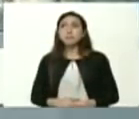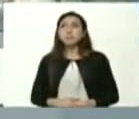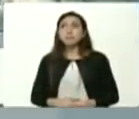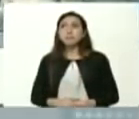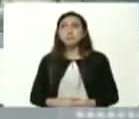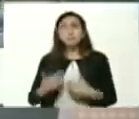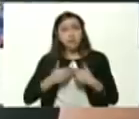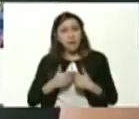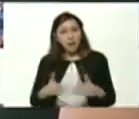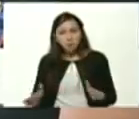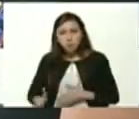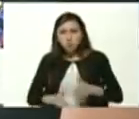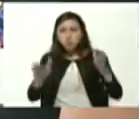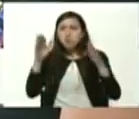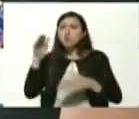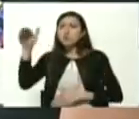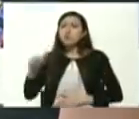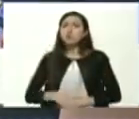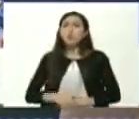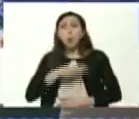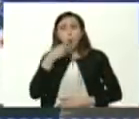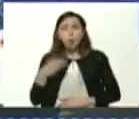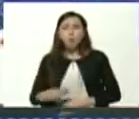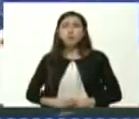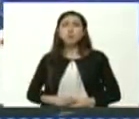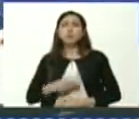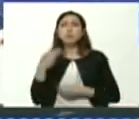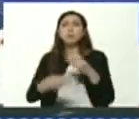abriendo el camino al futuro está la juventud